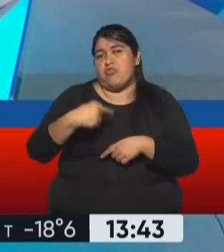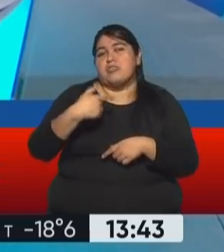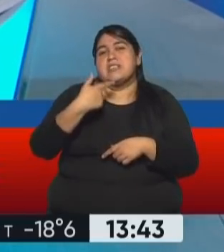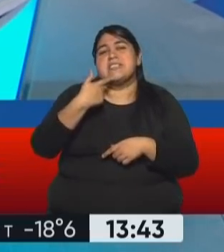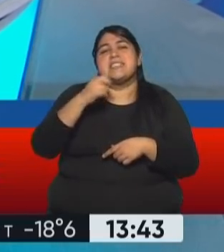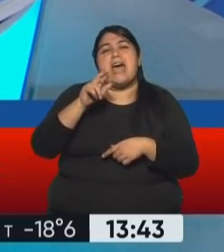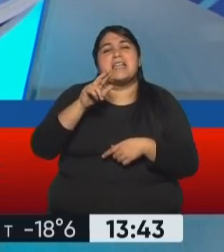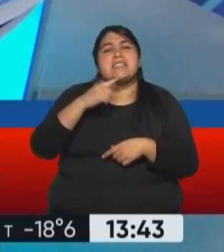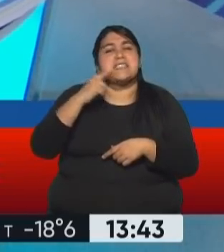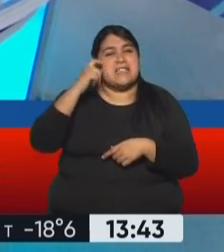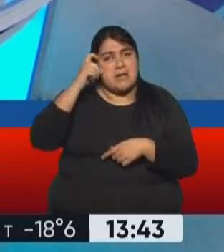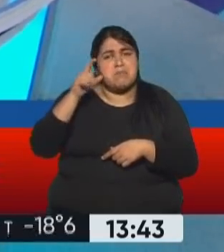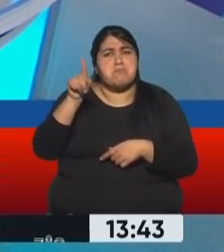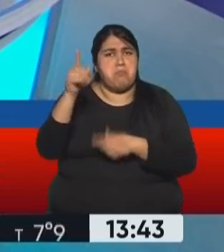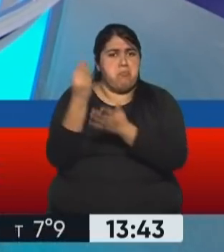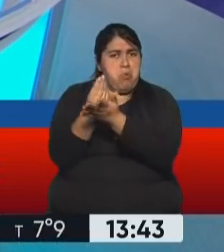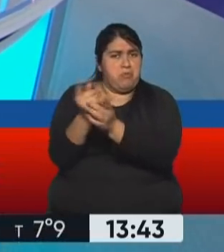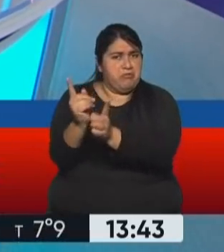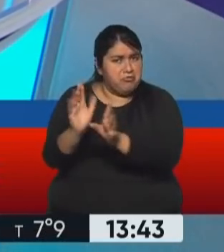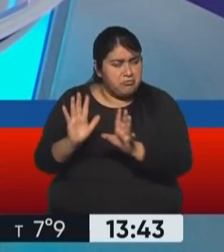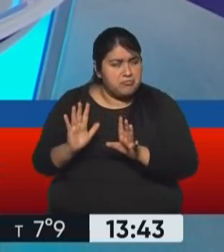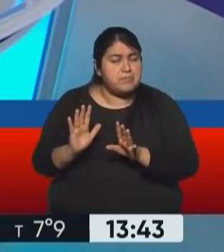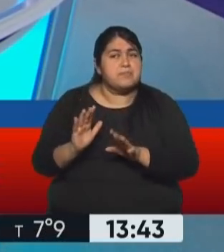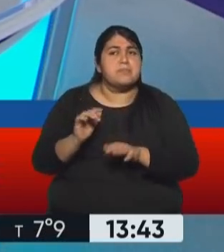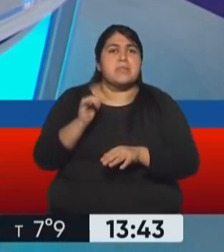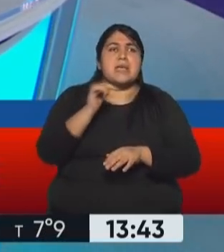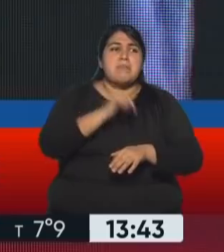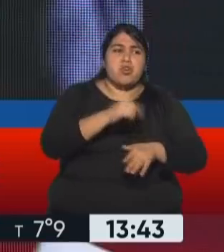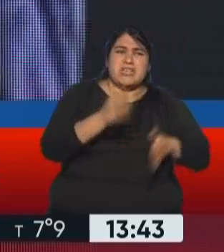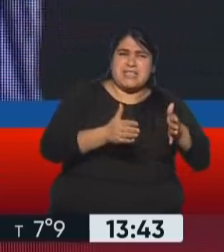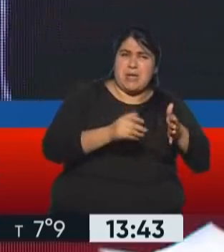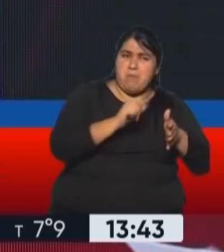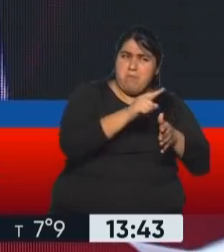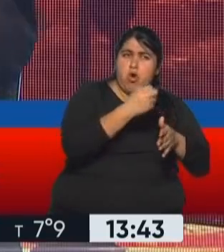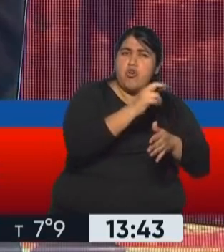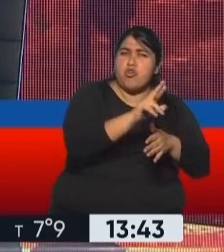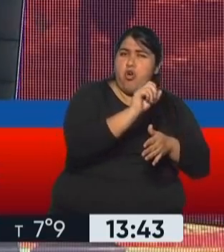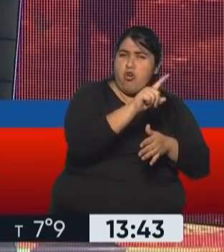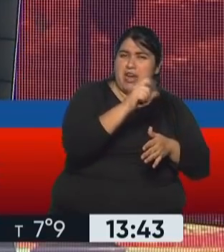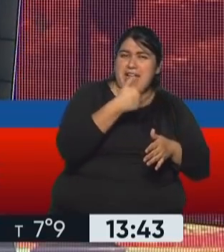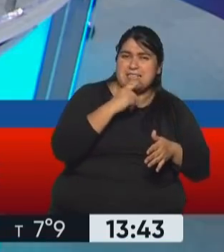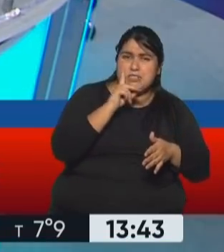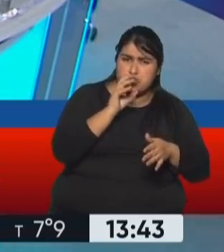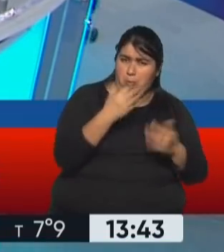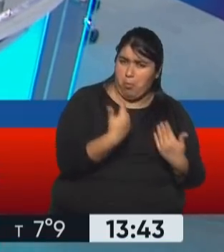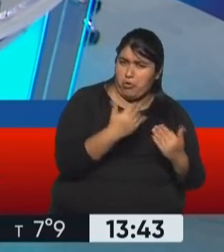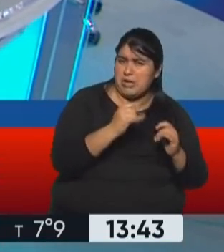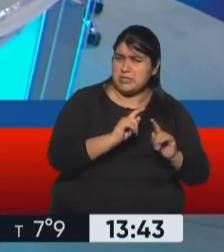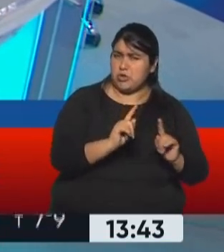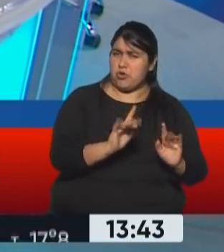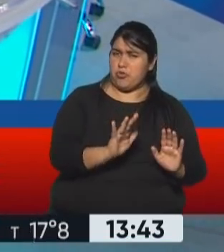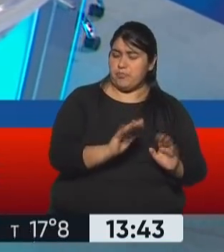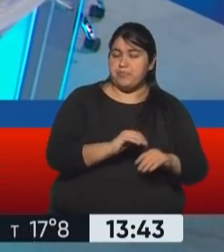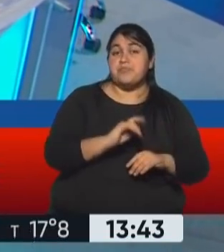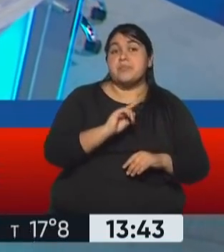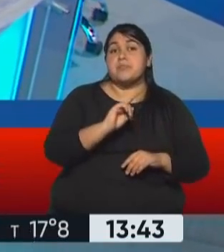Bolivia, fue su ministro de Hacienda. ¿Podrá hacer eso en una década diferente a la década que le tocó? En una década, perdón, en una década diferente y además con un